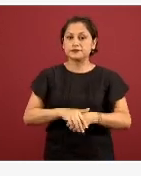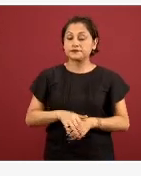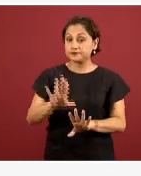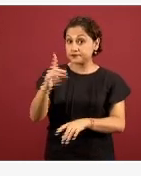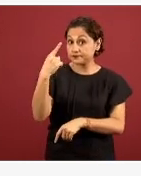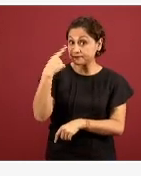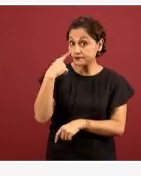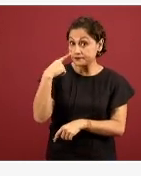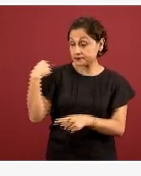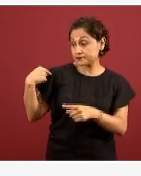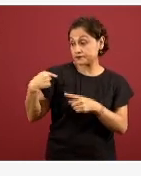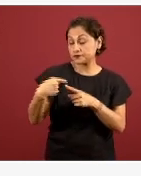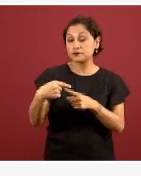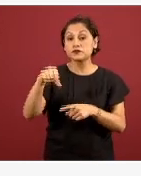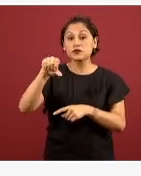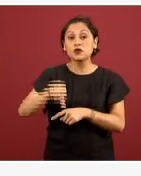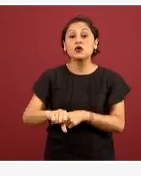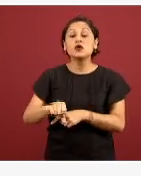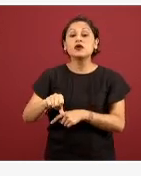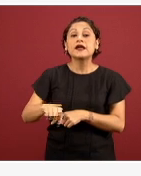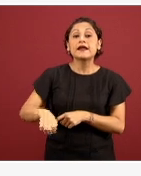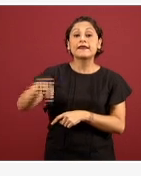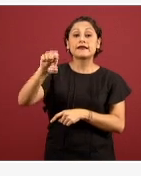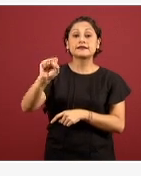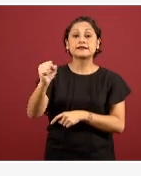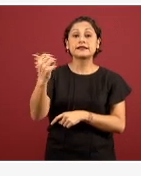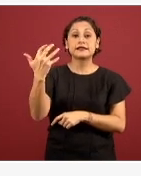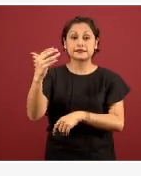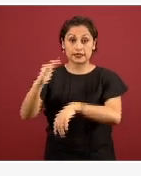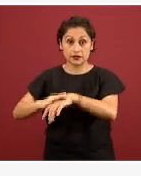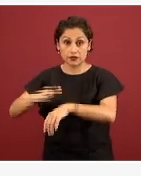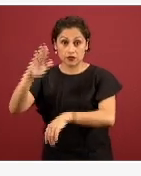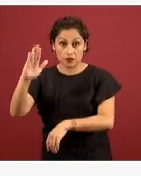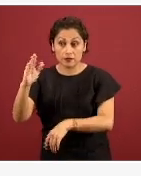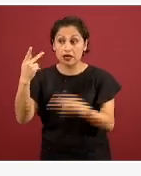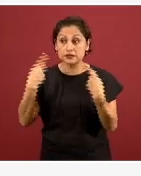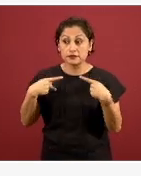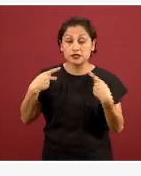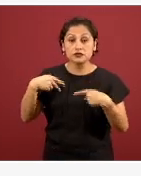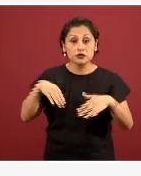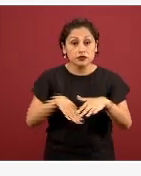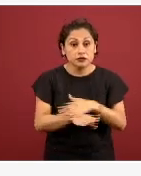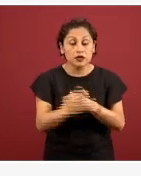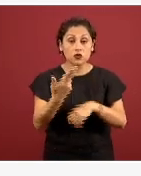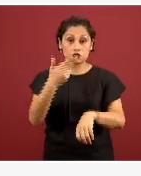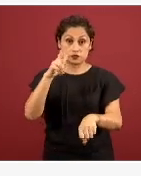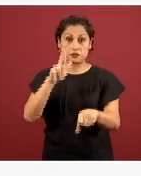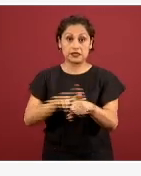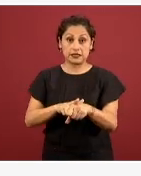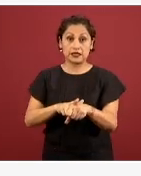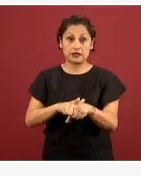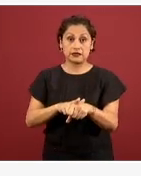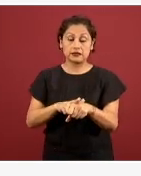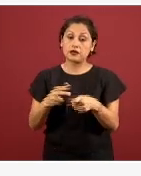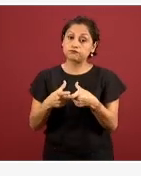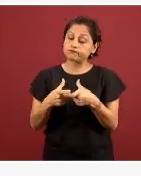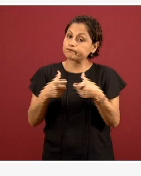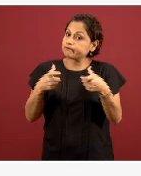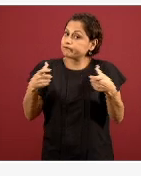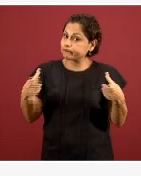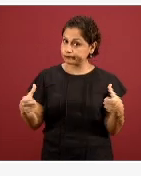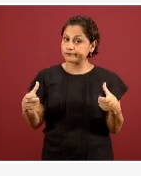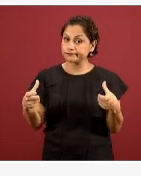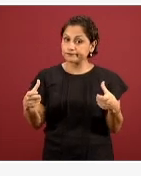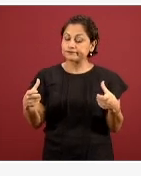de hoy los mayores de sesenta y cinco años, la cantidad de personas que han tenido que ser hospitalizadas ahora sí exceden al